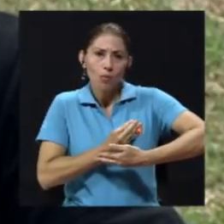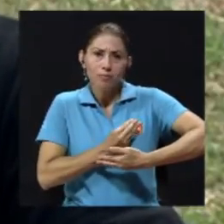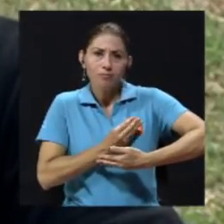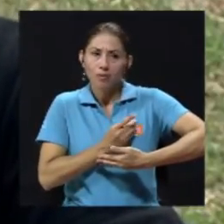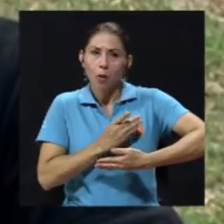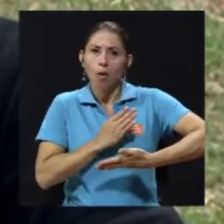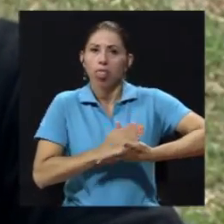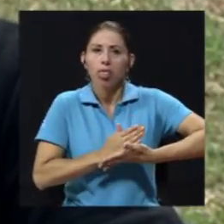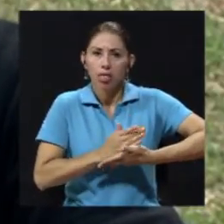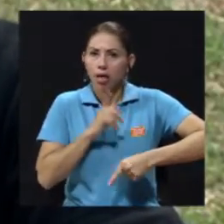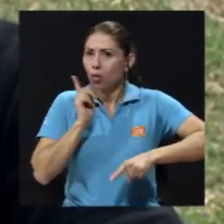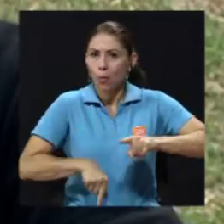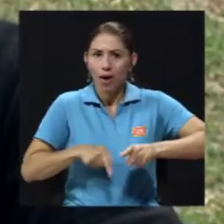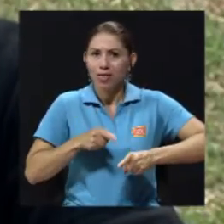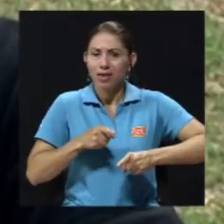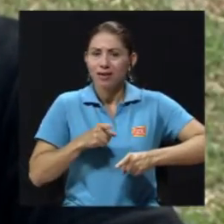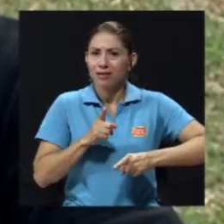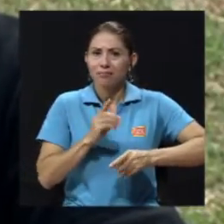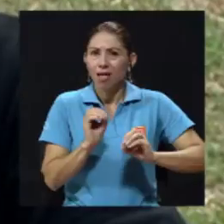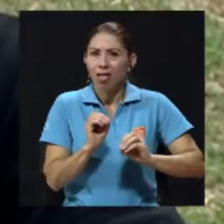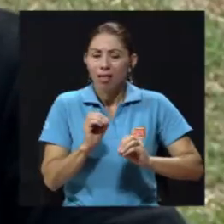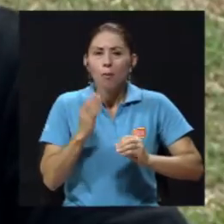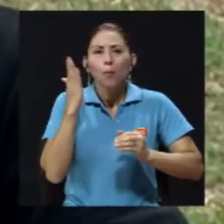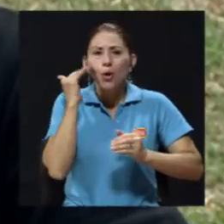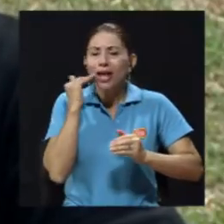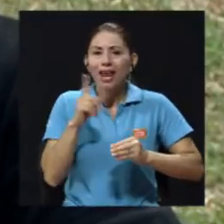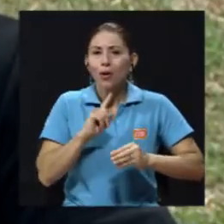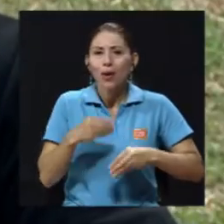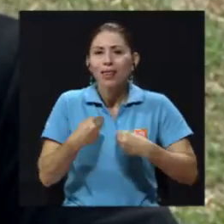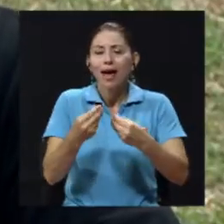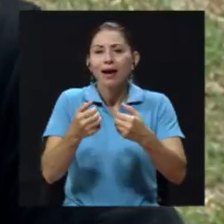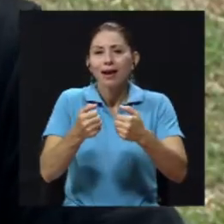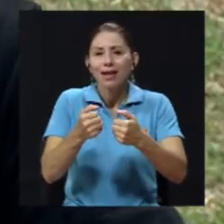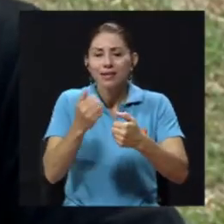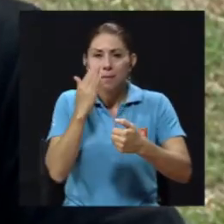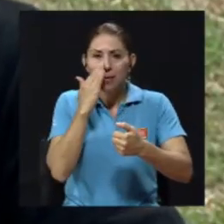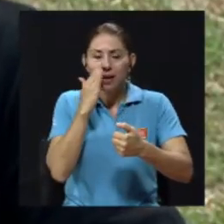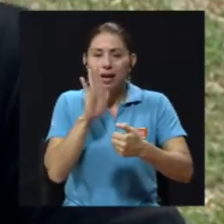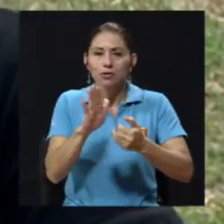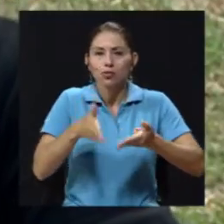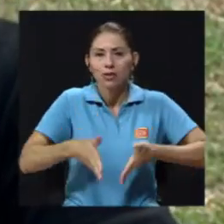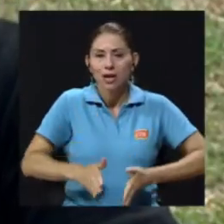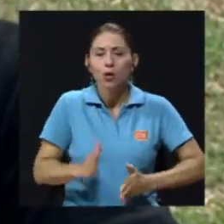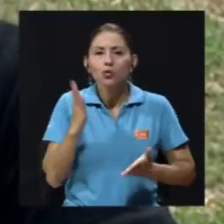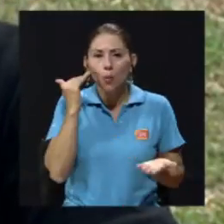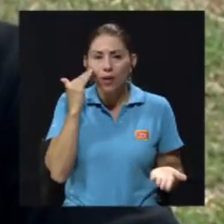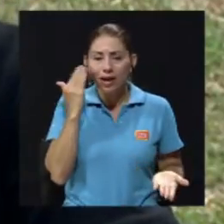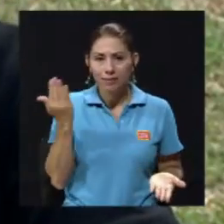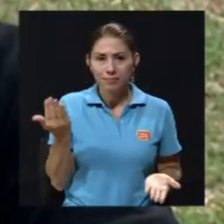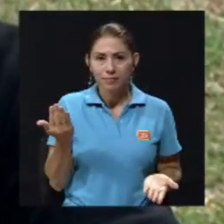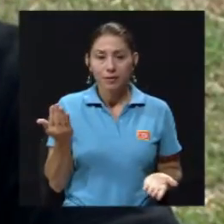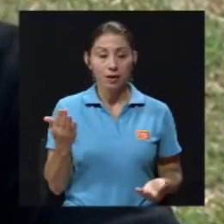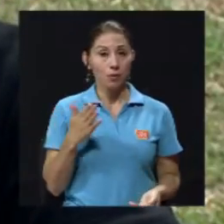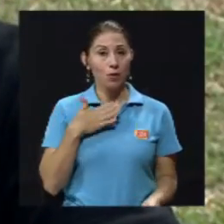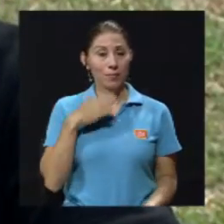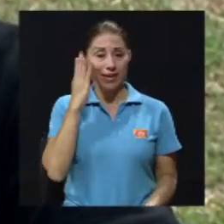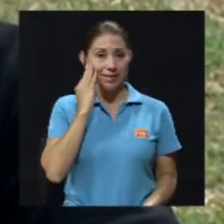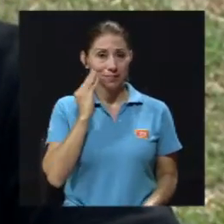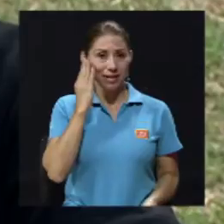o no dan de amamantar a sus hijos? ¿Cuáles son las razones que normalmente se Bueno, mi experiencia